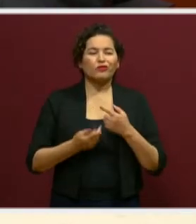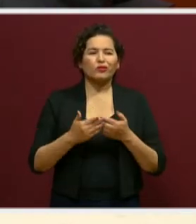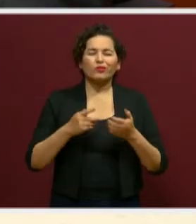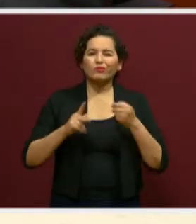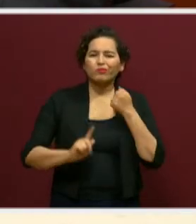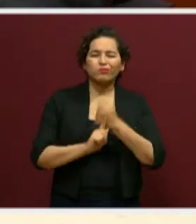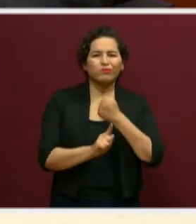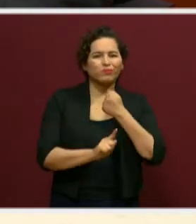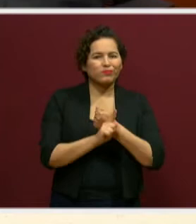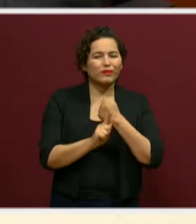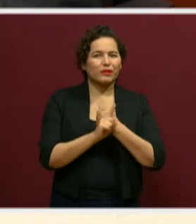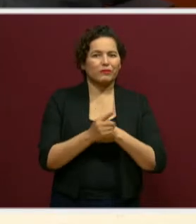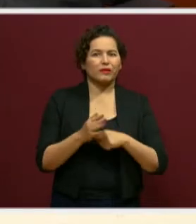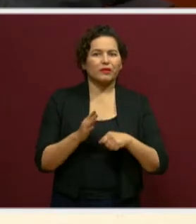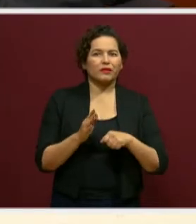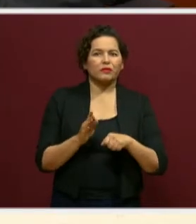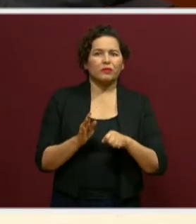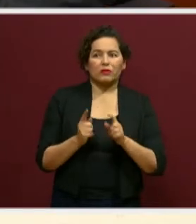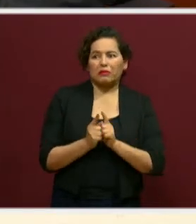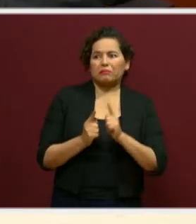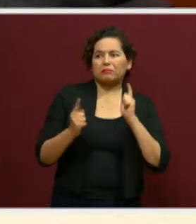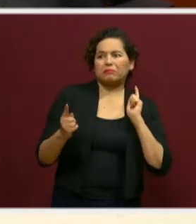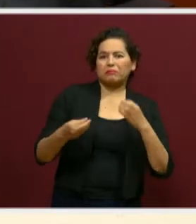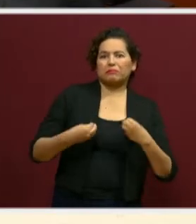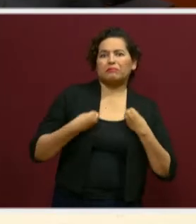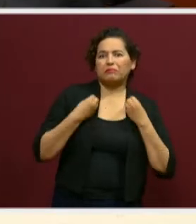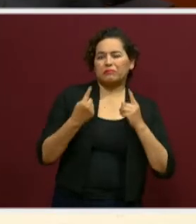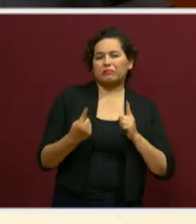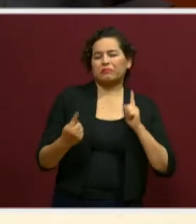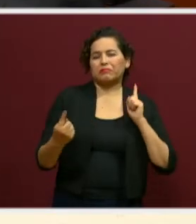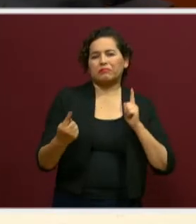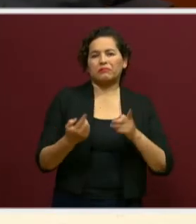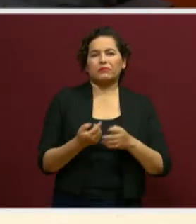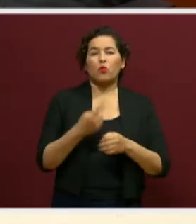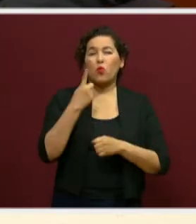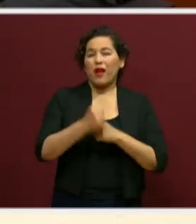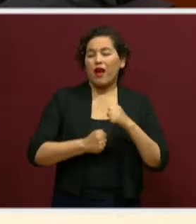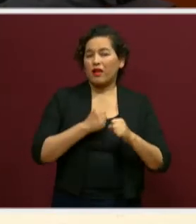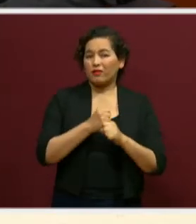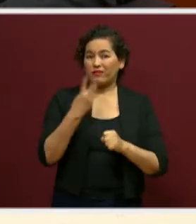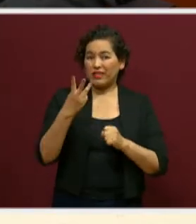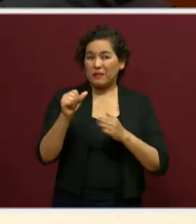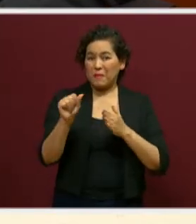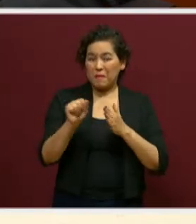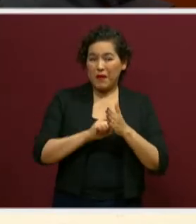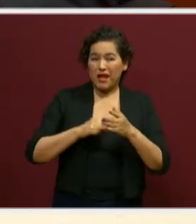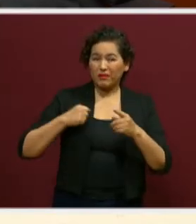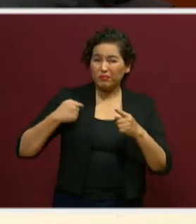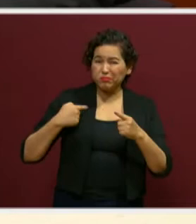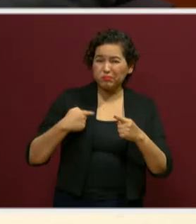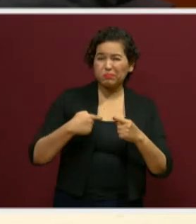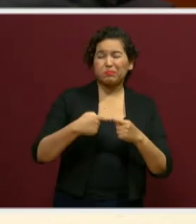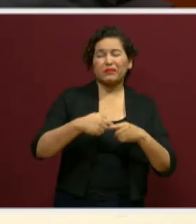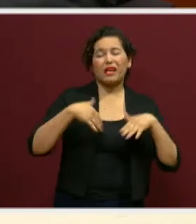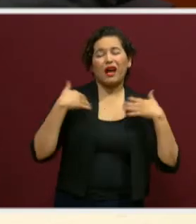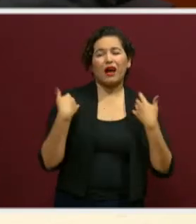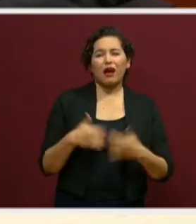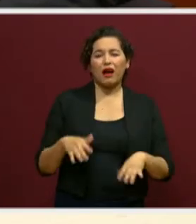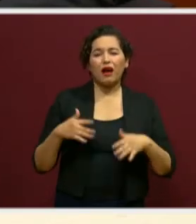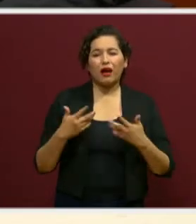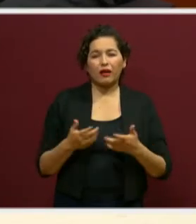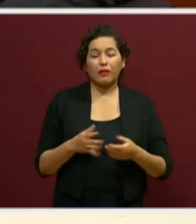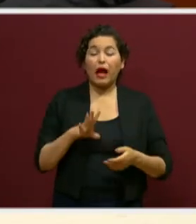es un año, tres meses. Hay experiencias verdaderamente, pues diríamos